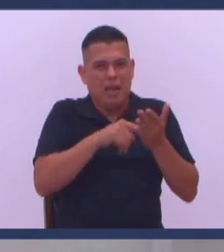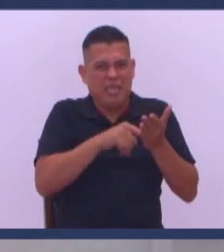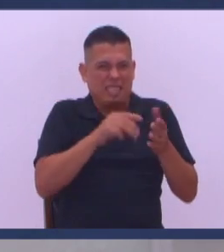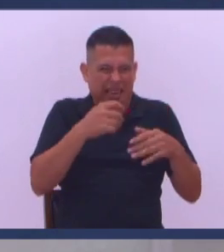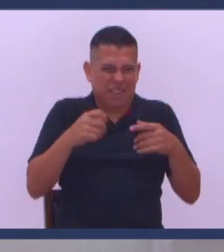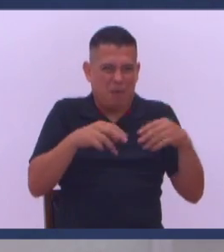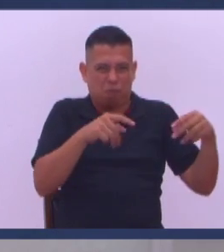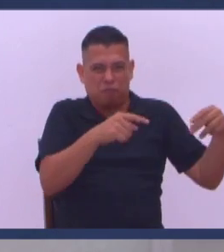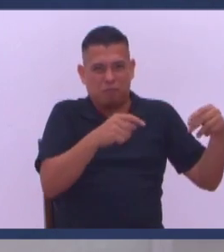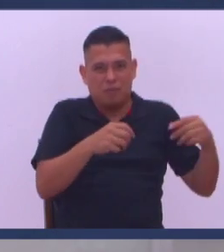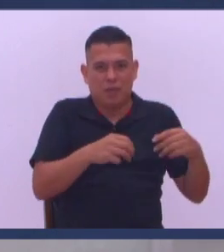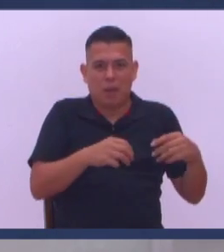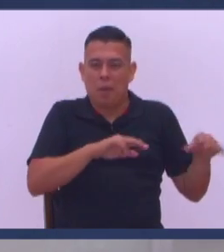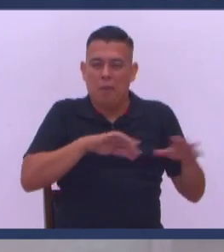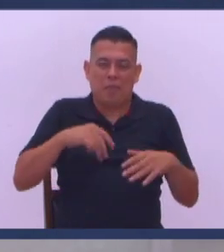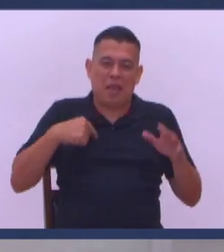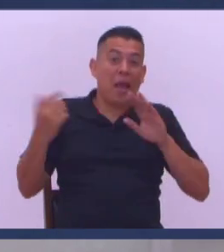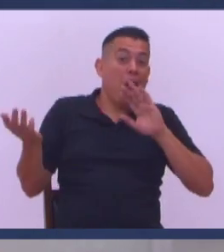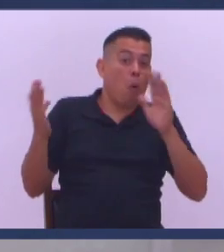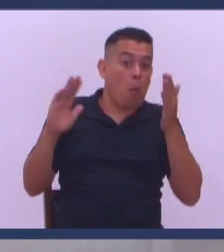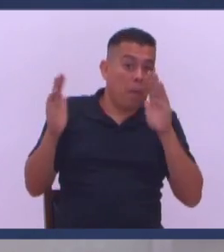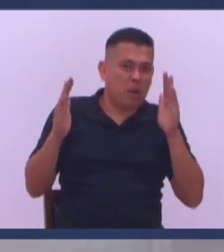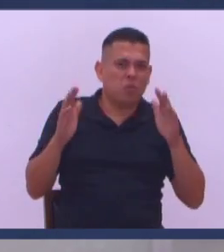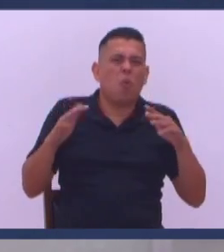hermano Por favor Disfrute lo que tiene